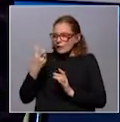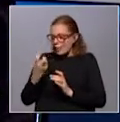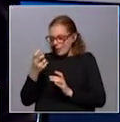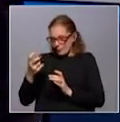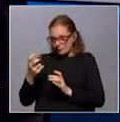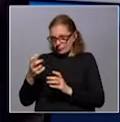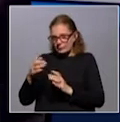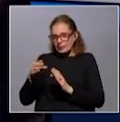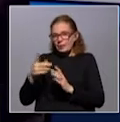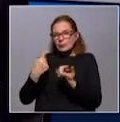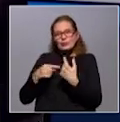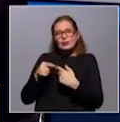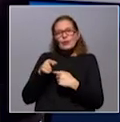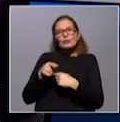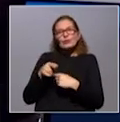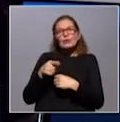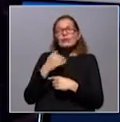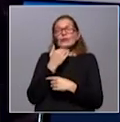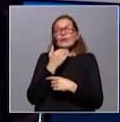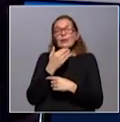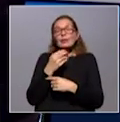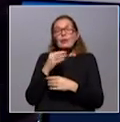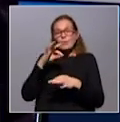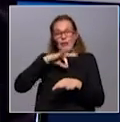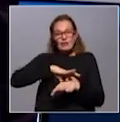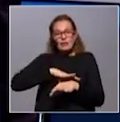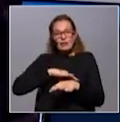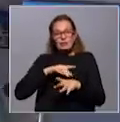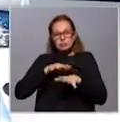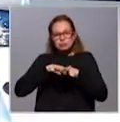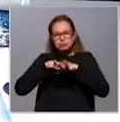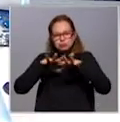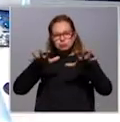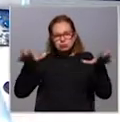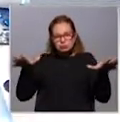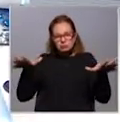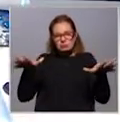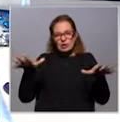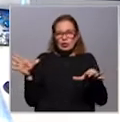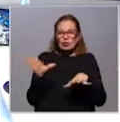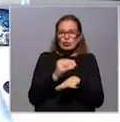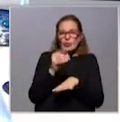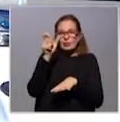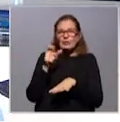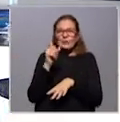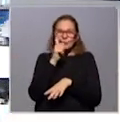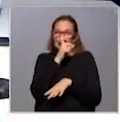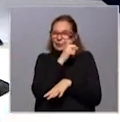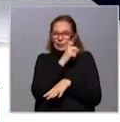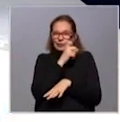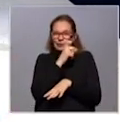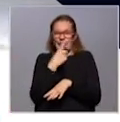Sino que no se sabe el origen, porque ya el virus está circulando ampliamente en la población, entonces se va a hacer mucho más difícil